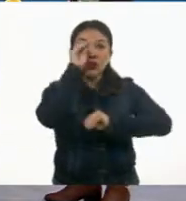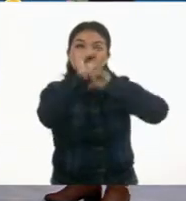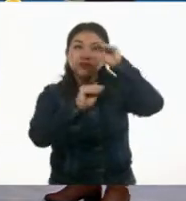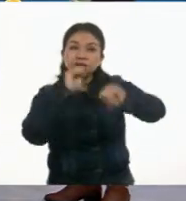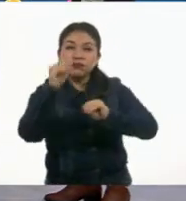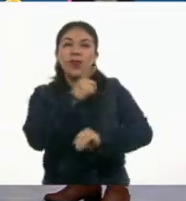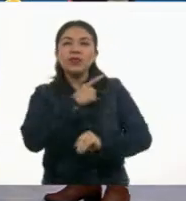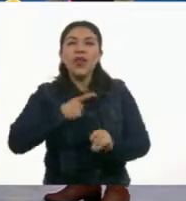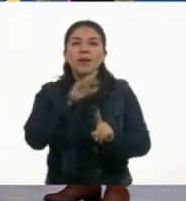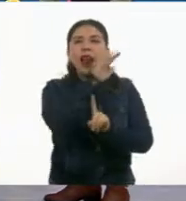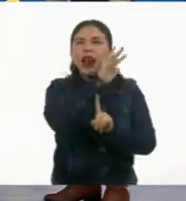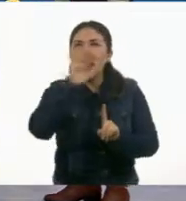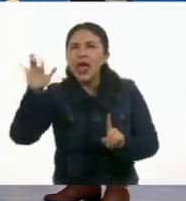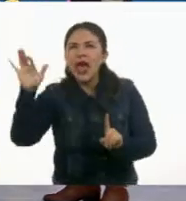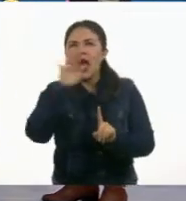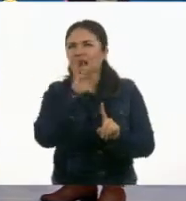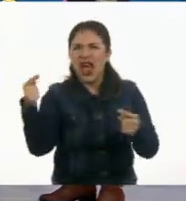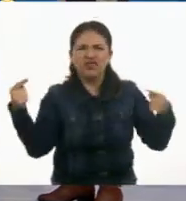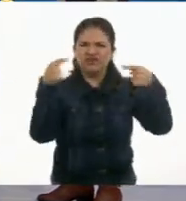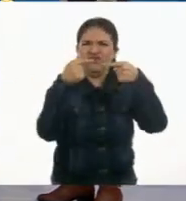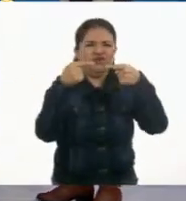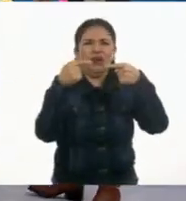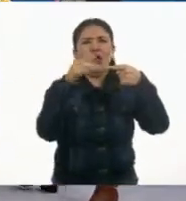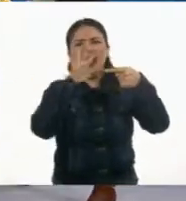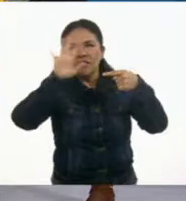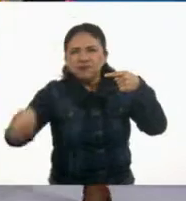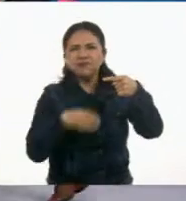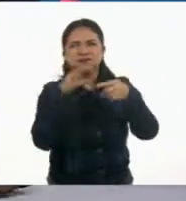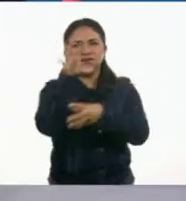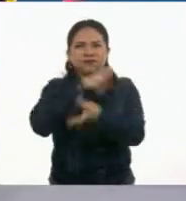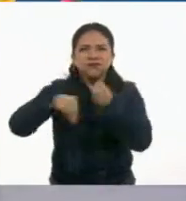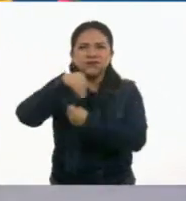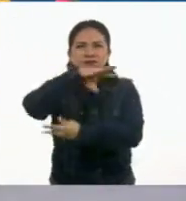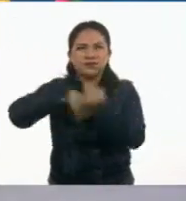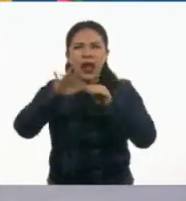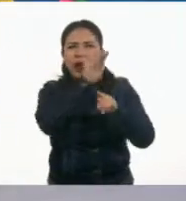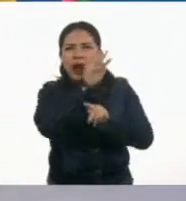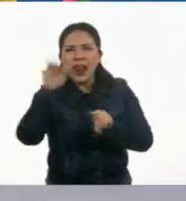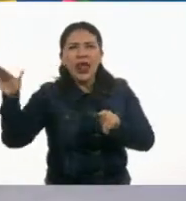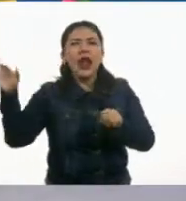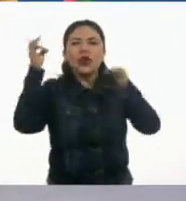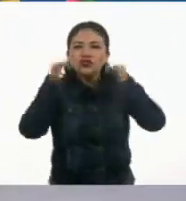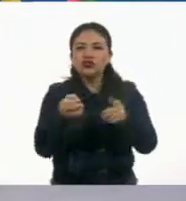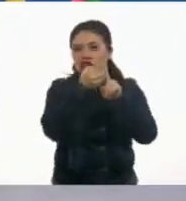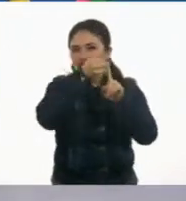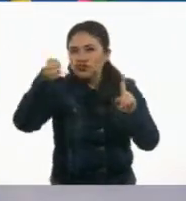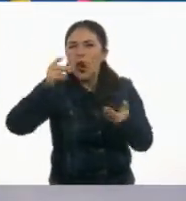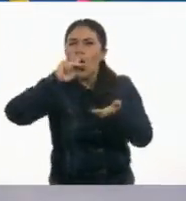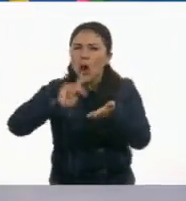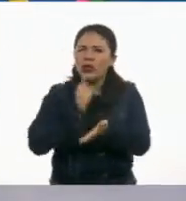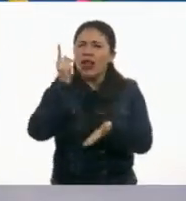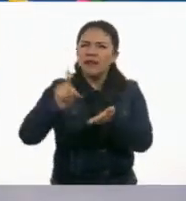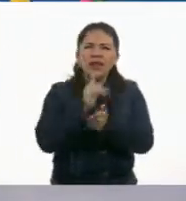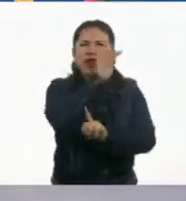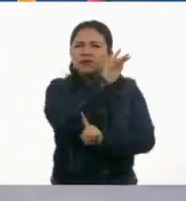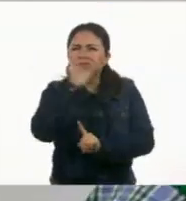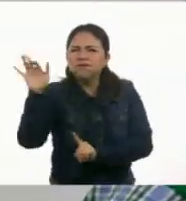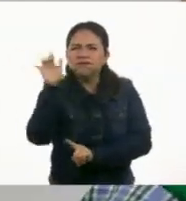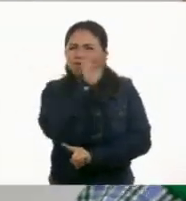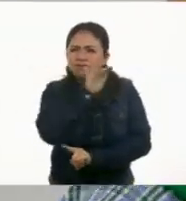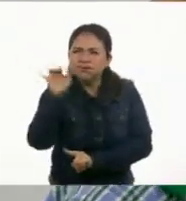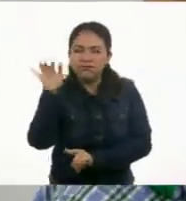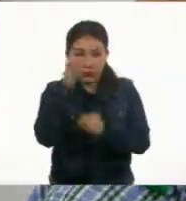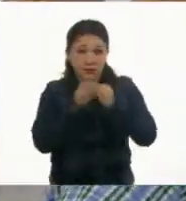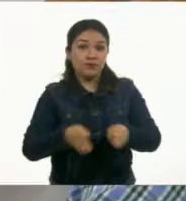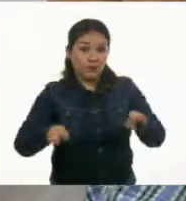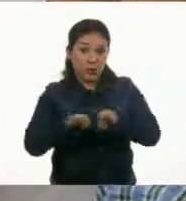es leerlo una y otra y otra. Por favor, Ale. Claro que sí, profesor. Y otra y otra y otra vez. A ver.